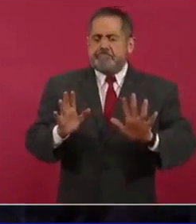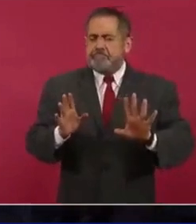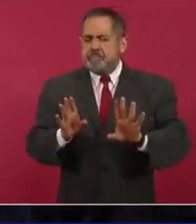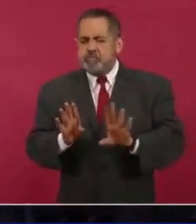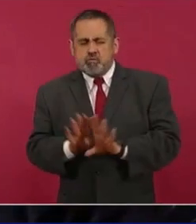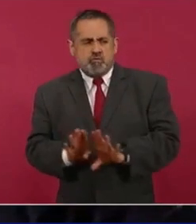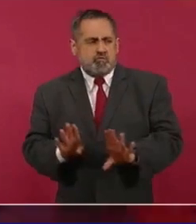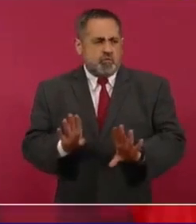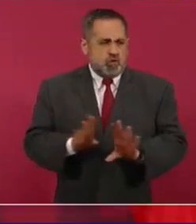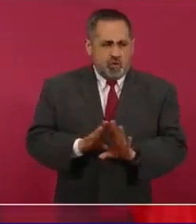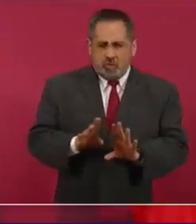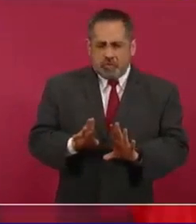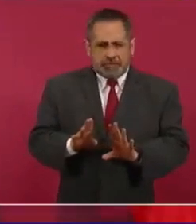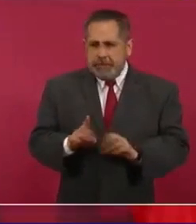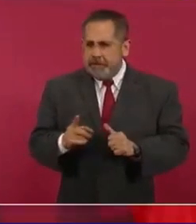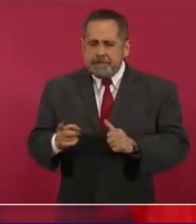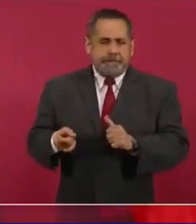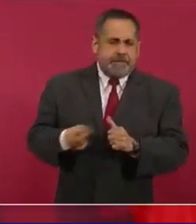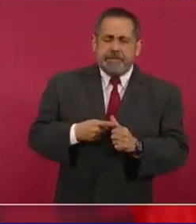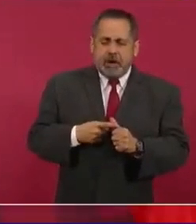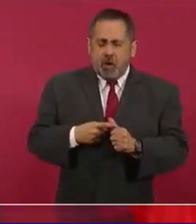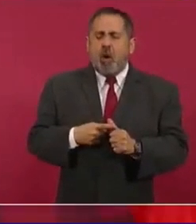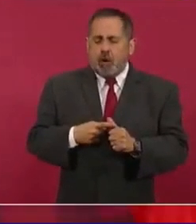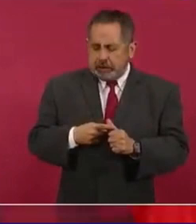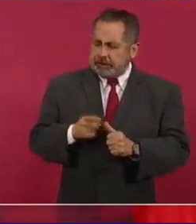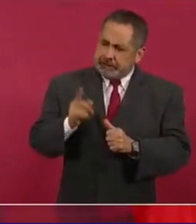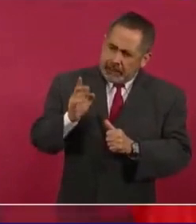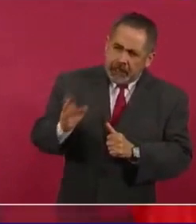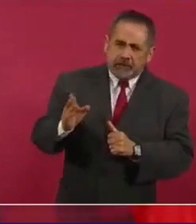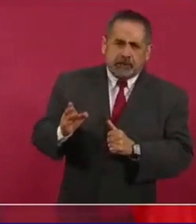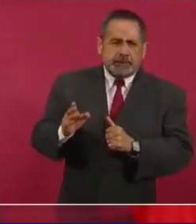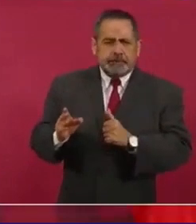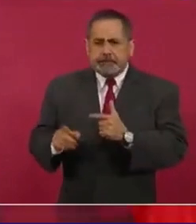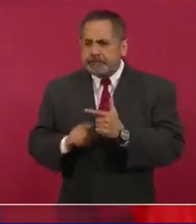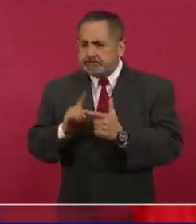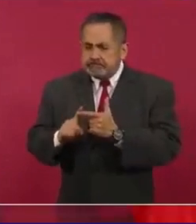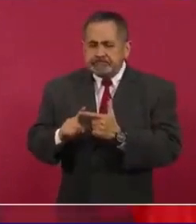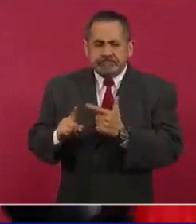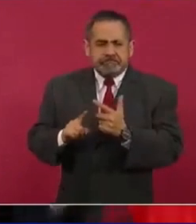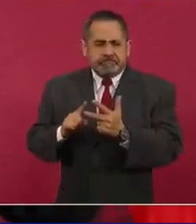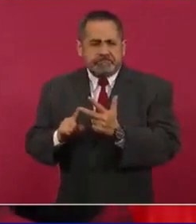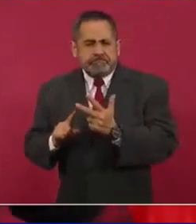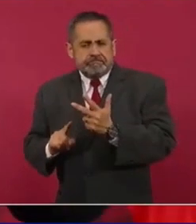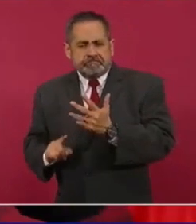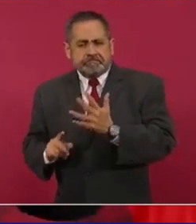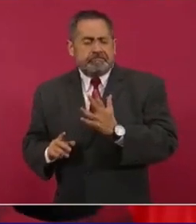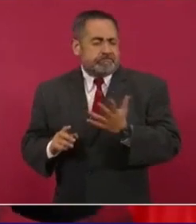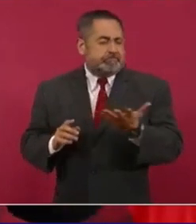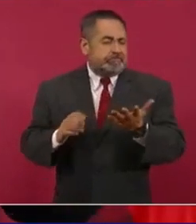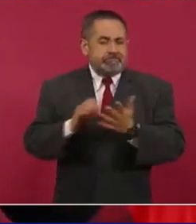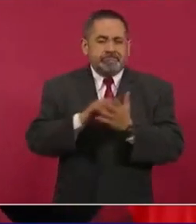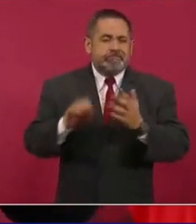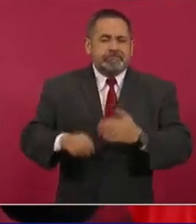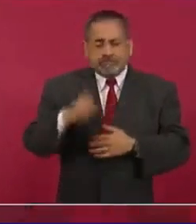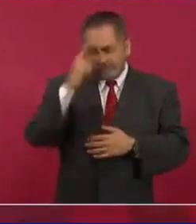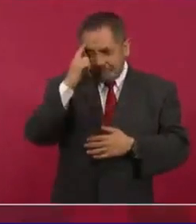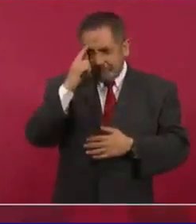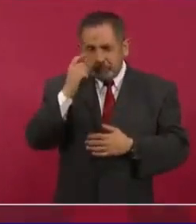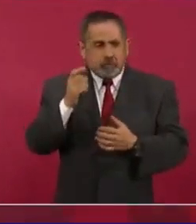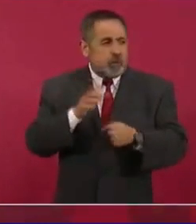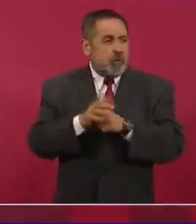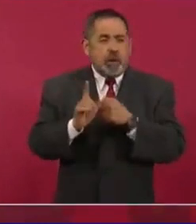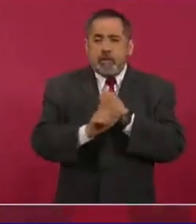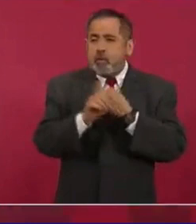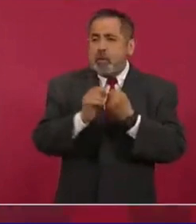saber priorizar. Aquí tengo mil problemas a